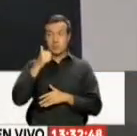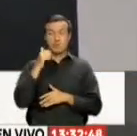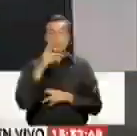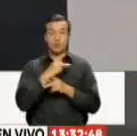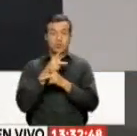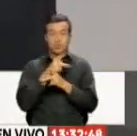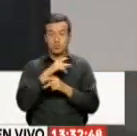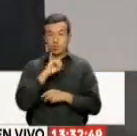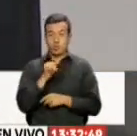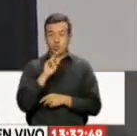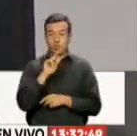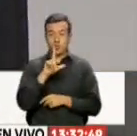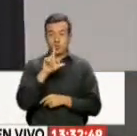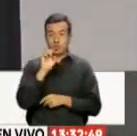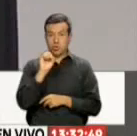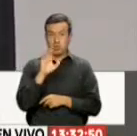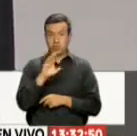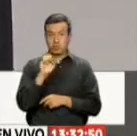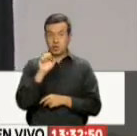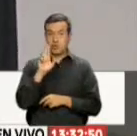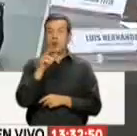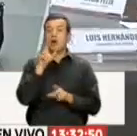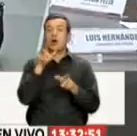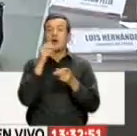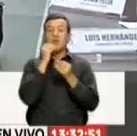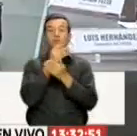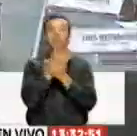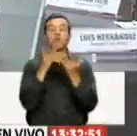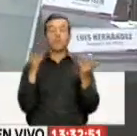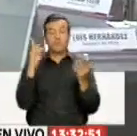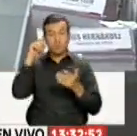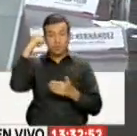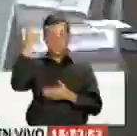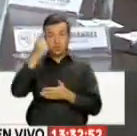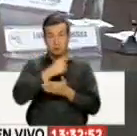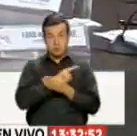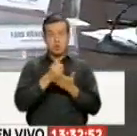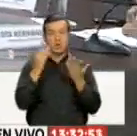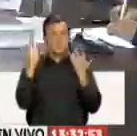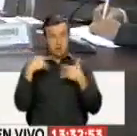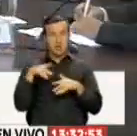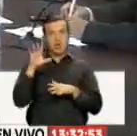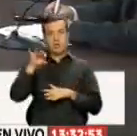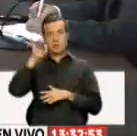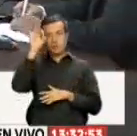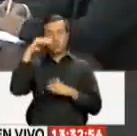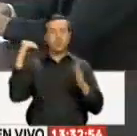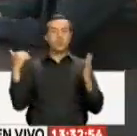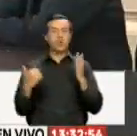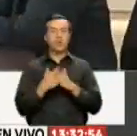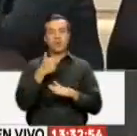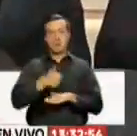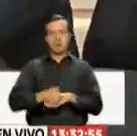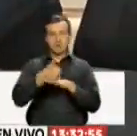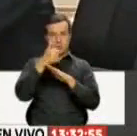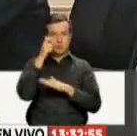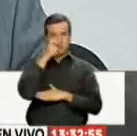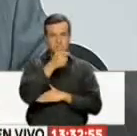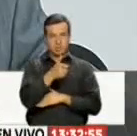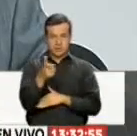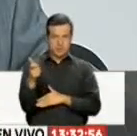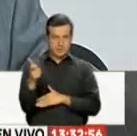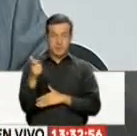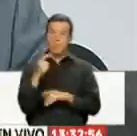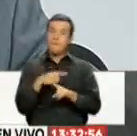consejo Julio César Trujillo En una entrevista Radial Anunció Que la próxima semana Ya se prevé Definir a la máxima Autoridad De la fiscalía